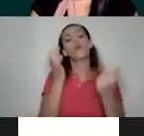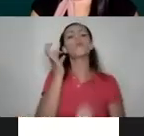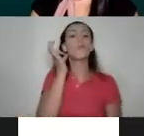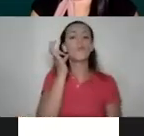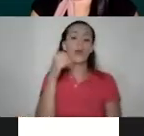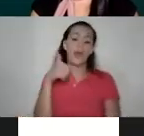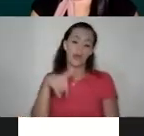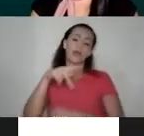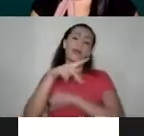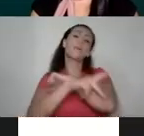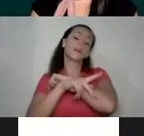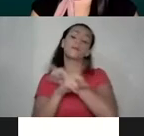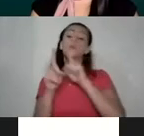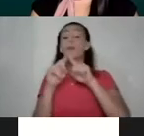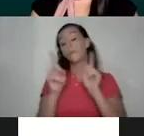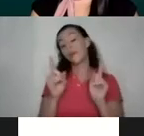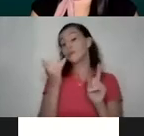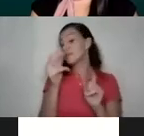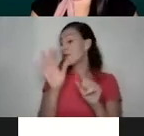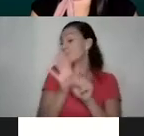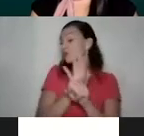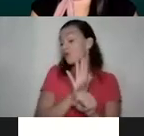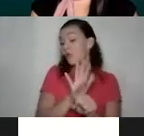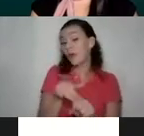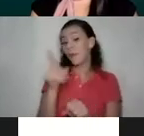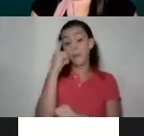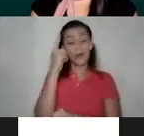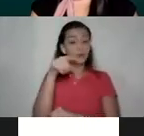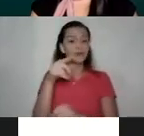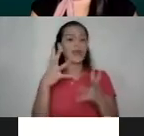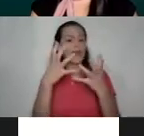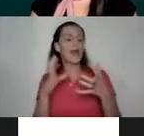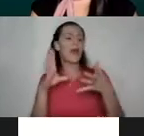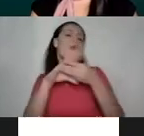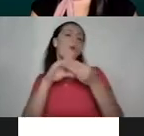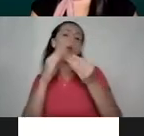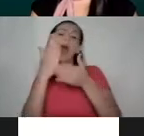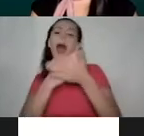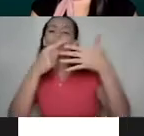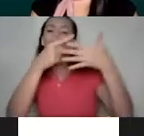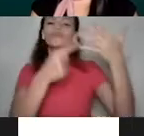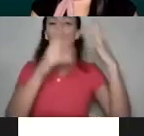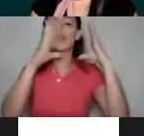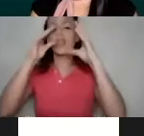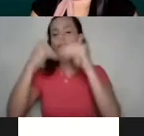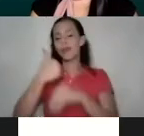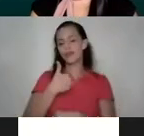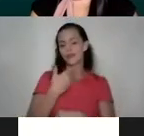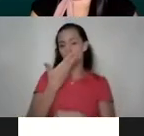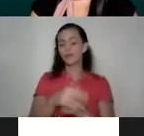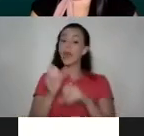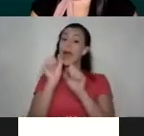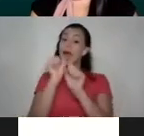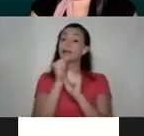país. Pero por si acaso no fue suficiente, aquí queremos contarles algunos de los datos que nosotros tenemos, haciendo la